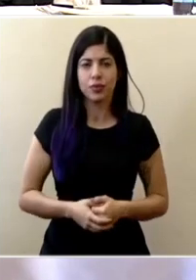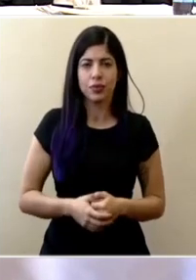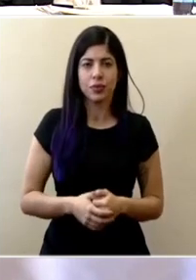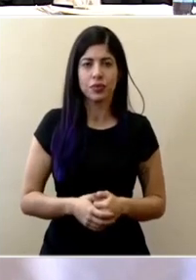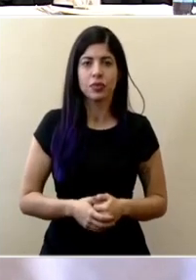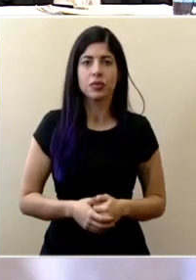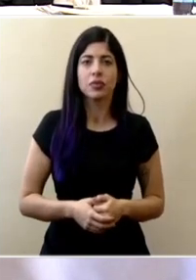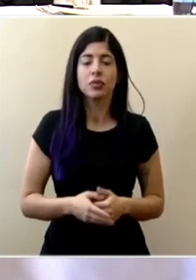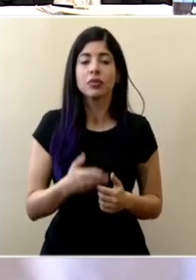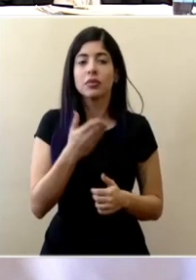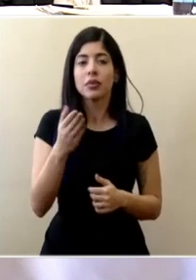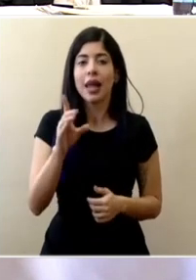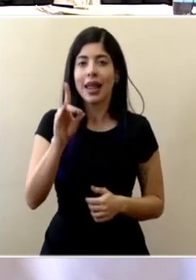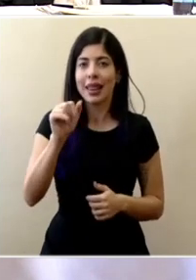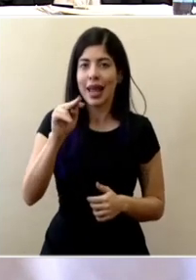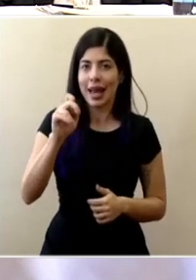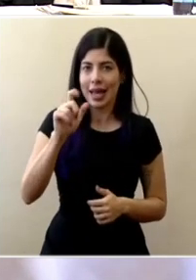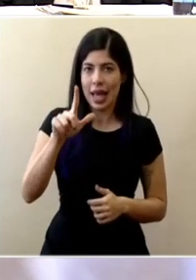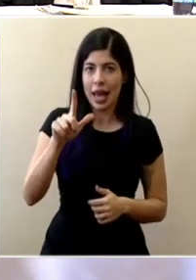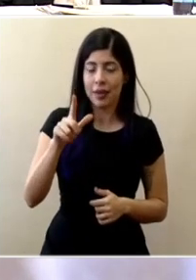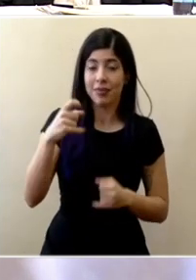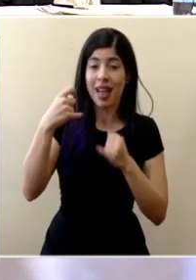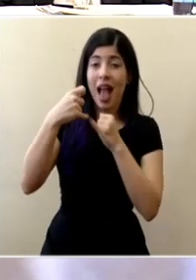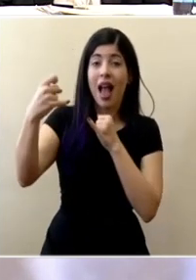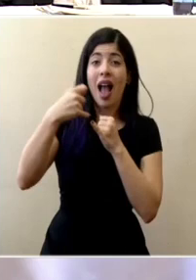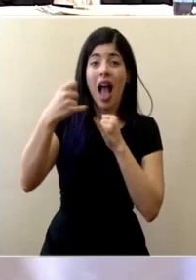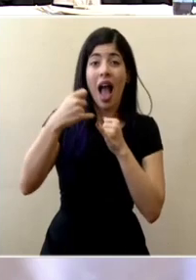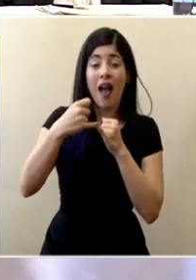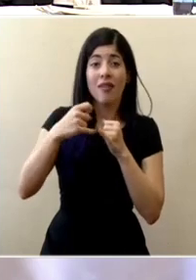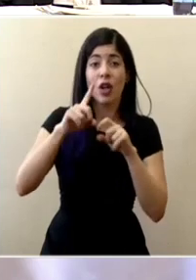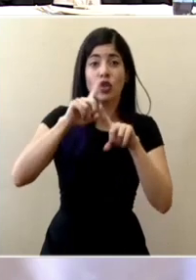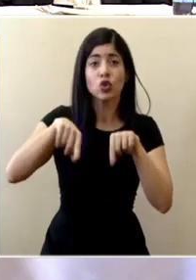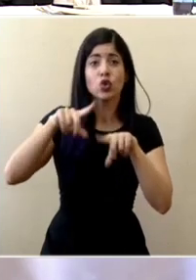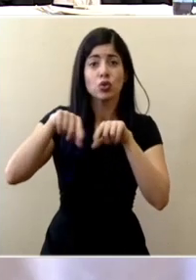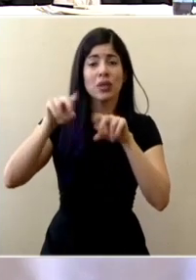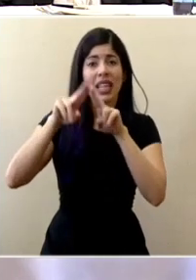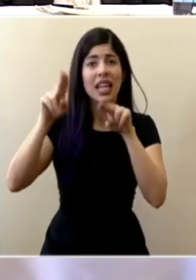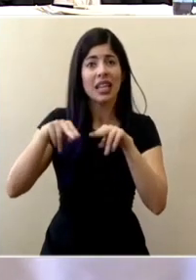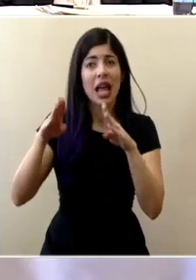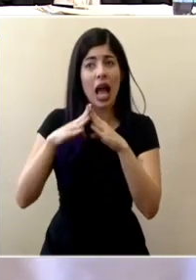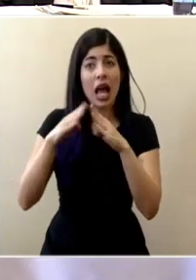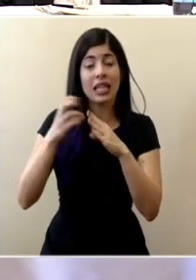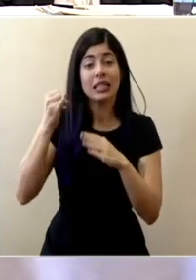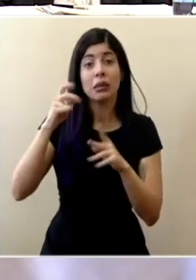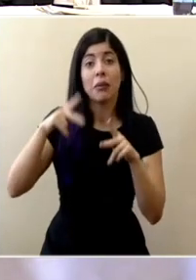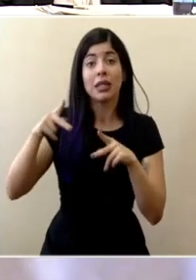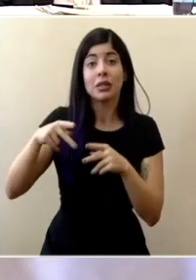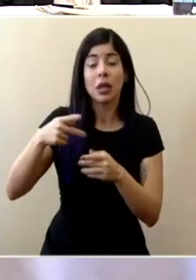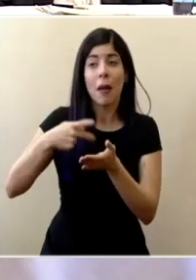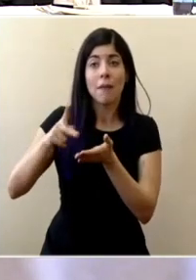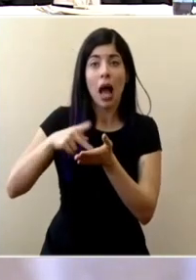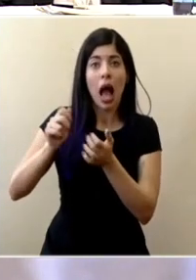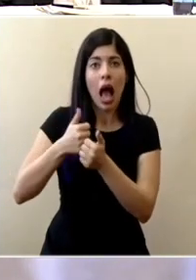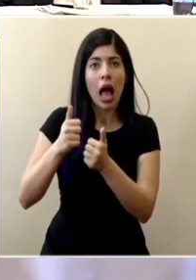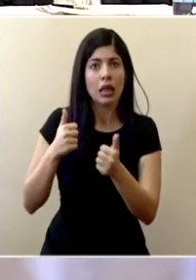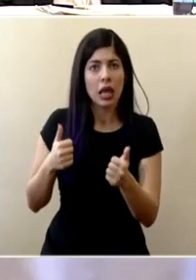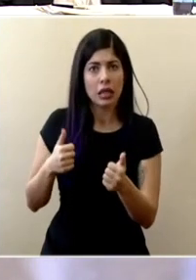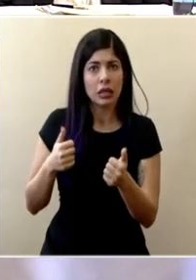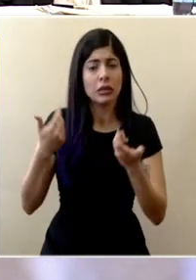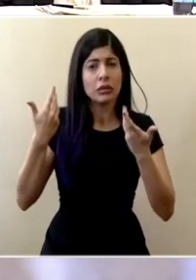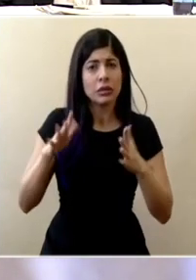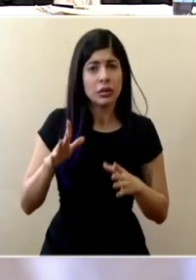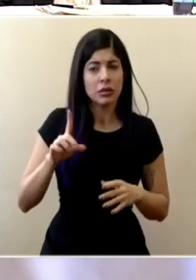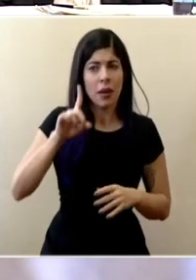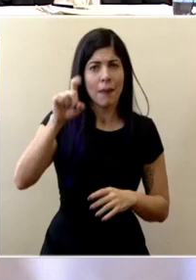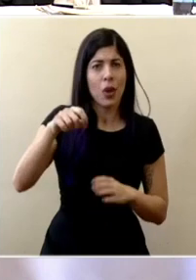don daniel las cableras están suspendiendo el internet en las casas a personas que se atrasaron con el pago ya hemos enviado esta